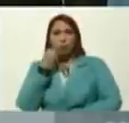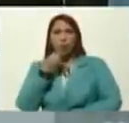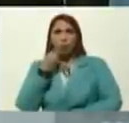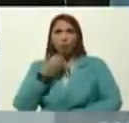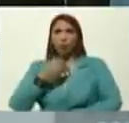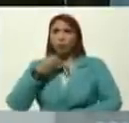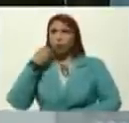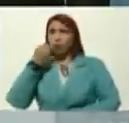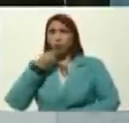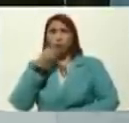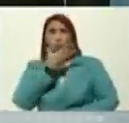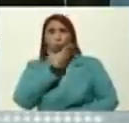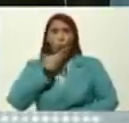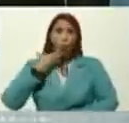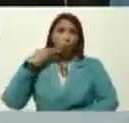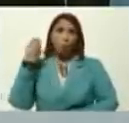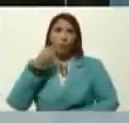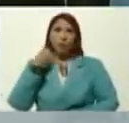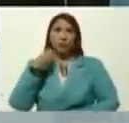juventud, juventud,